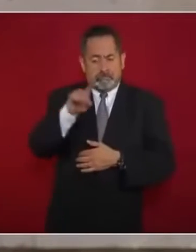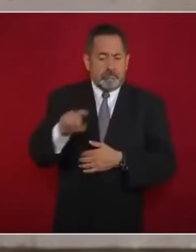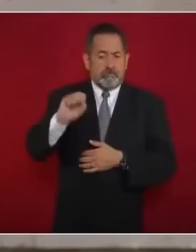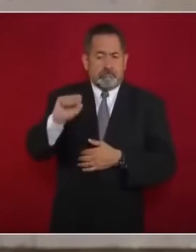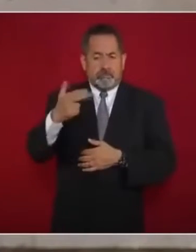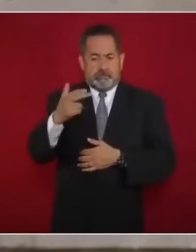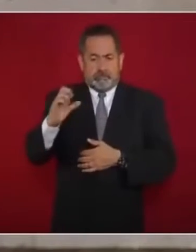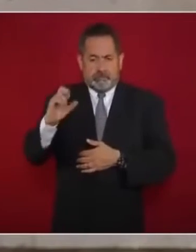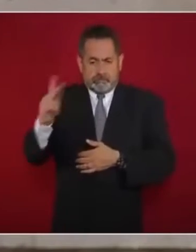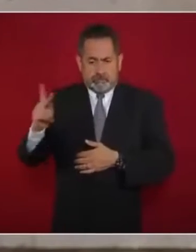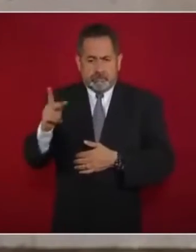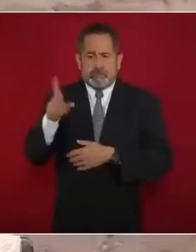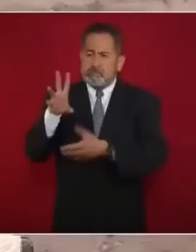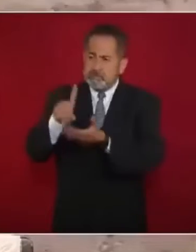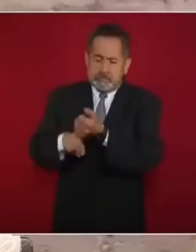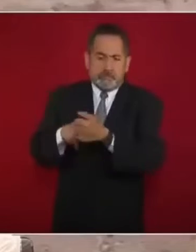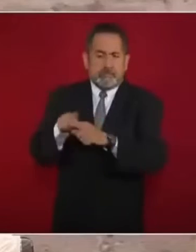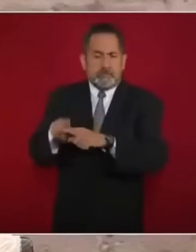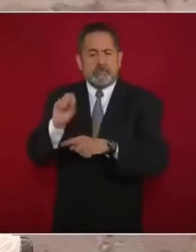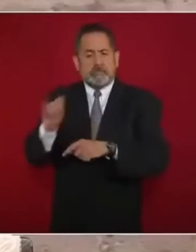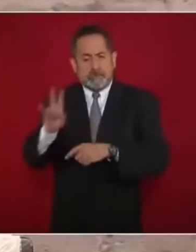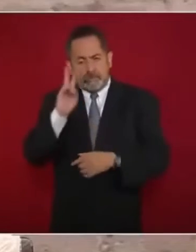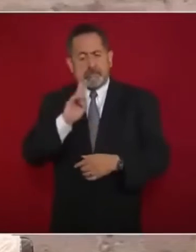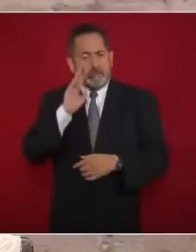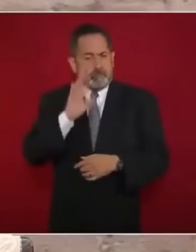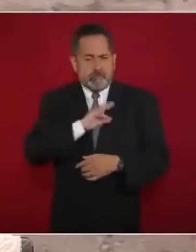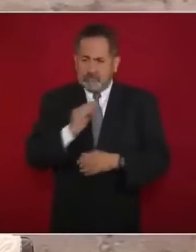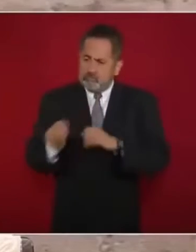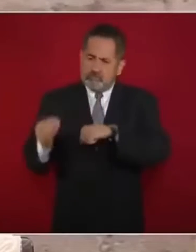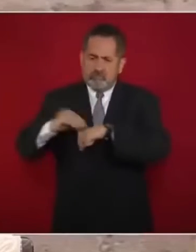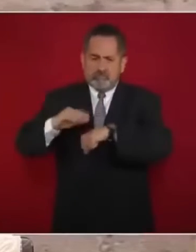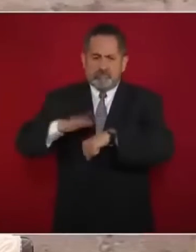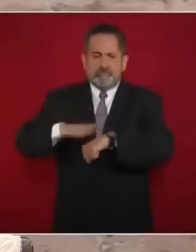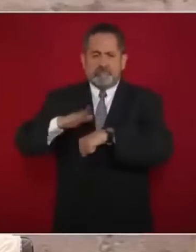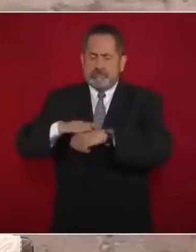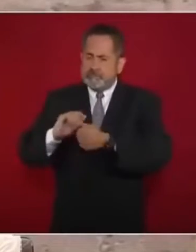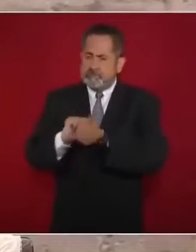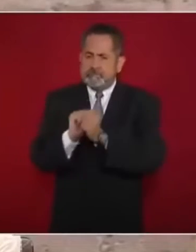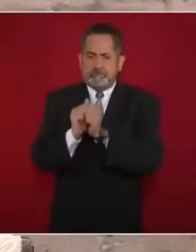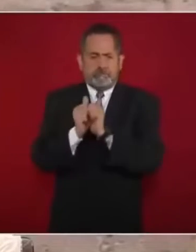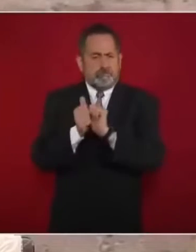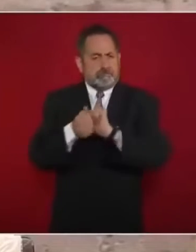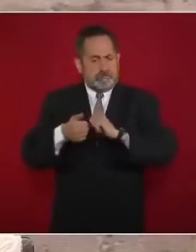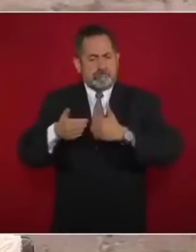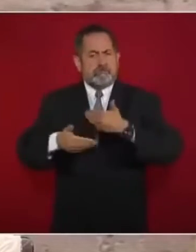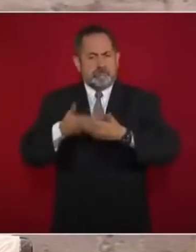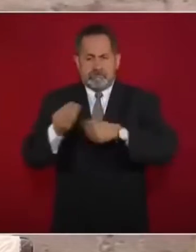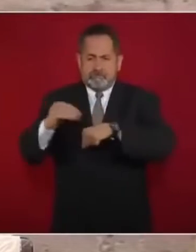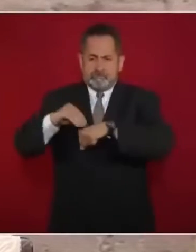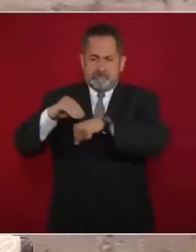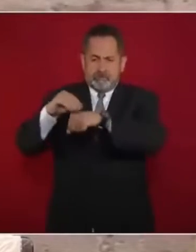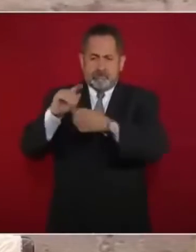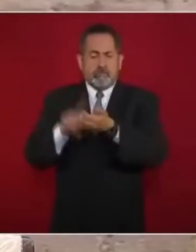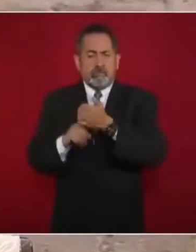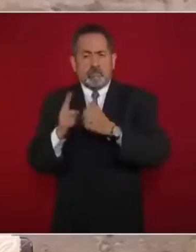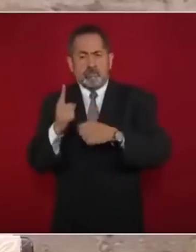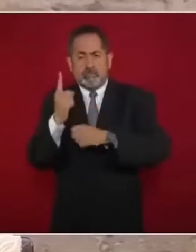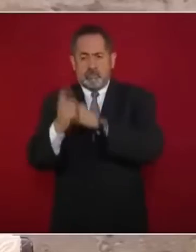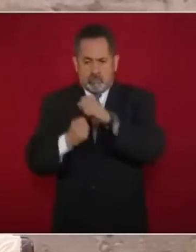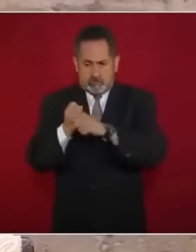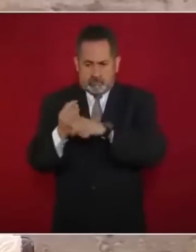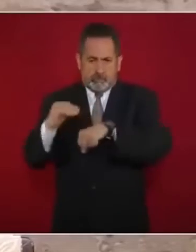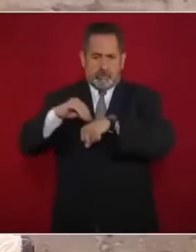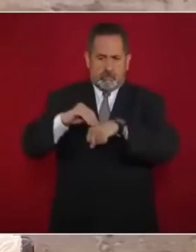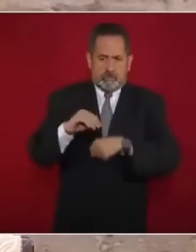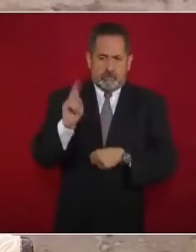Hacienda y Crédito Público, que se pueda incrementar gradualmente una UMA por año